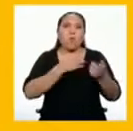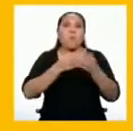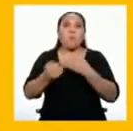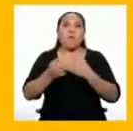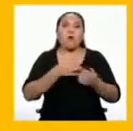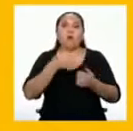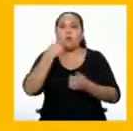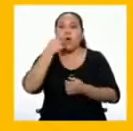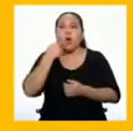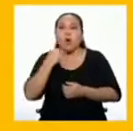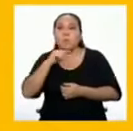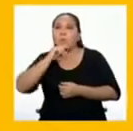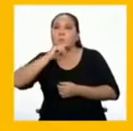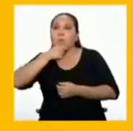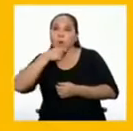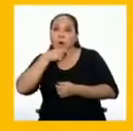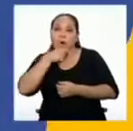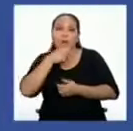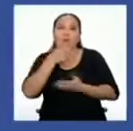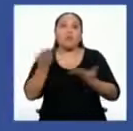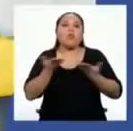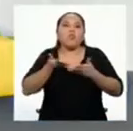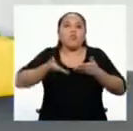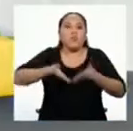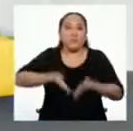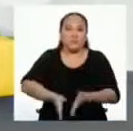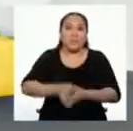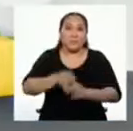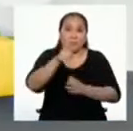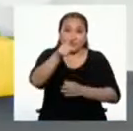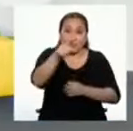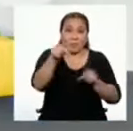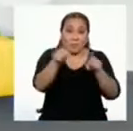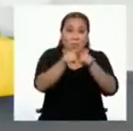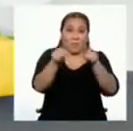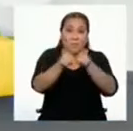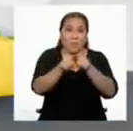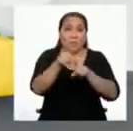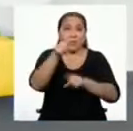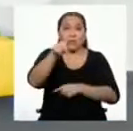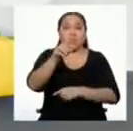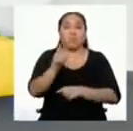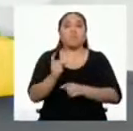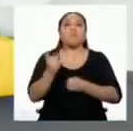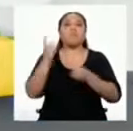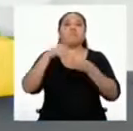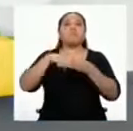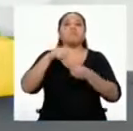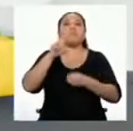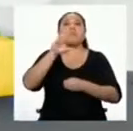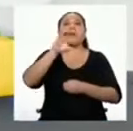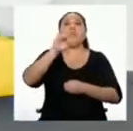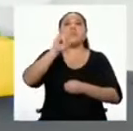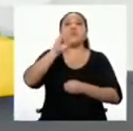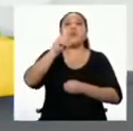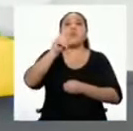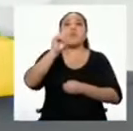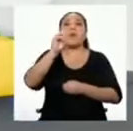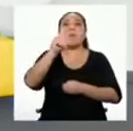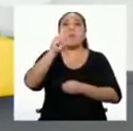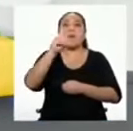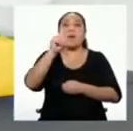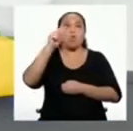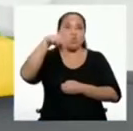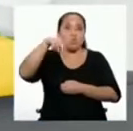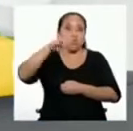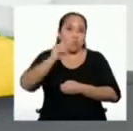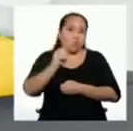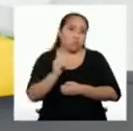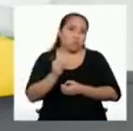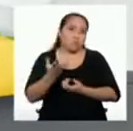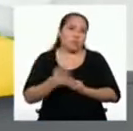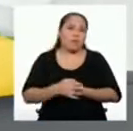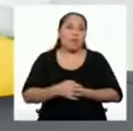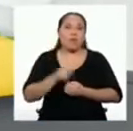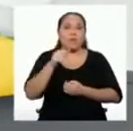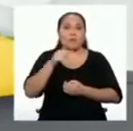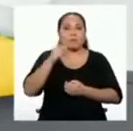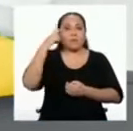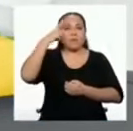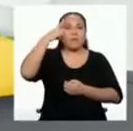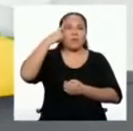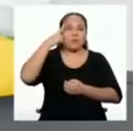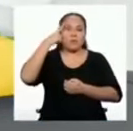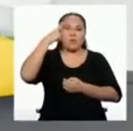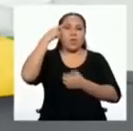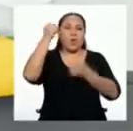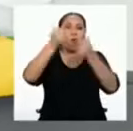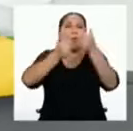Por supuesto que ustedes también lo son. Y como ciudadanas y ciudadanos que somos, debemos analizar y reflexionar sobre nuestras